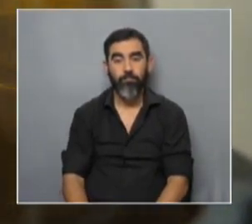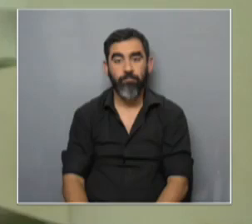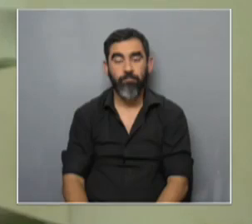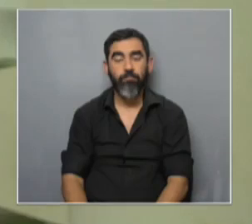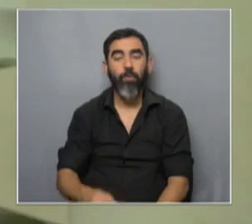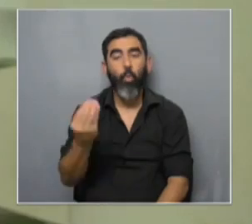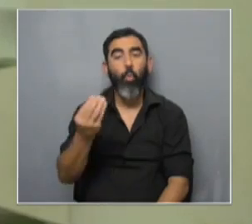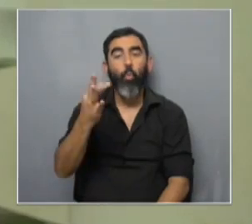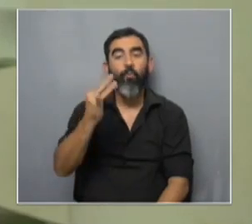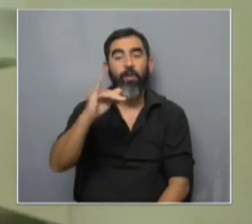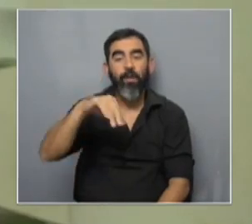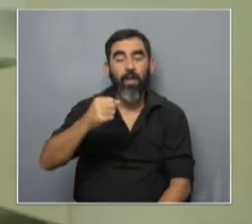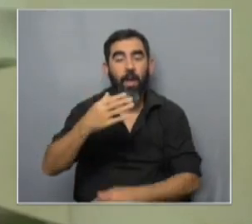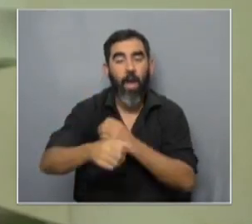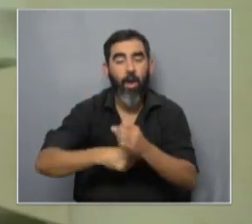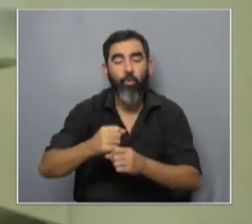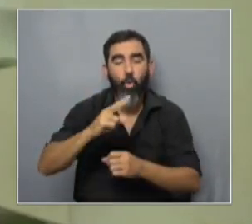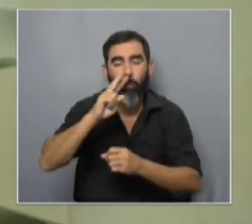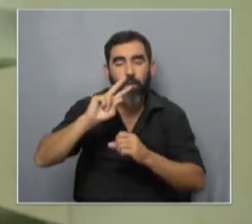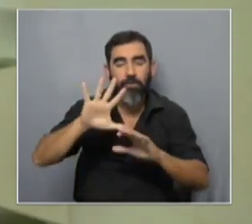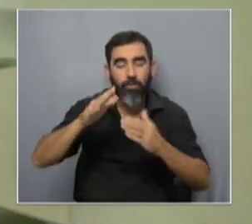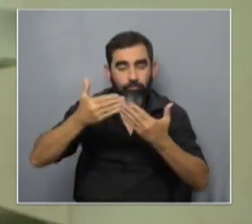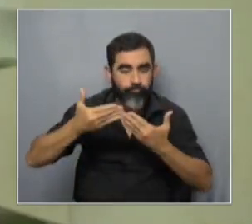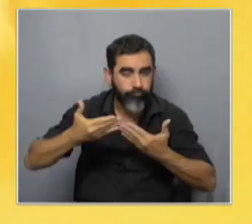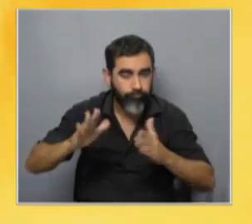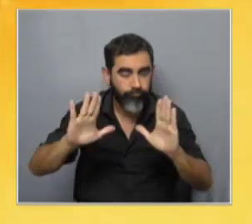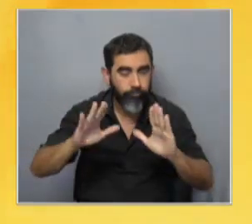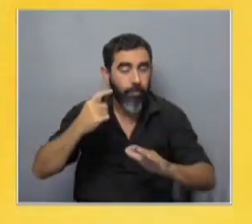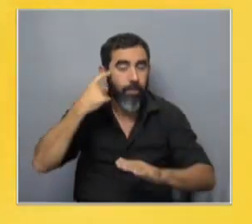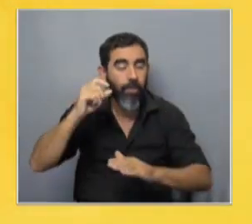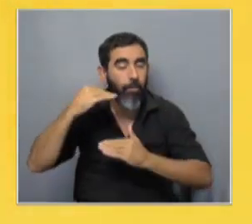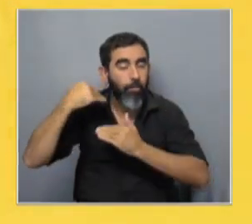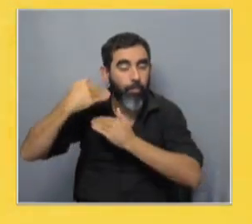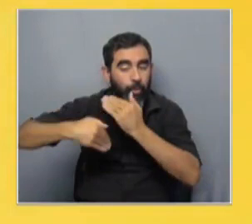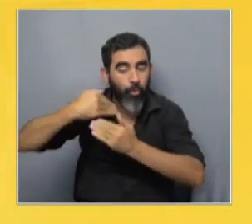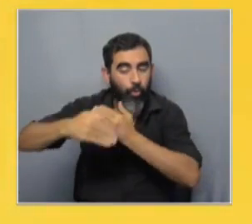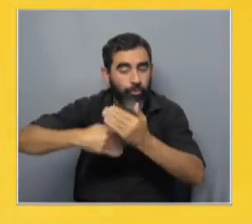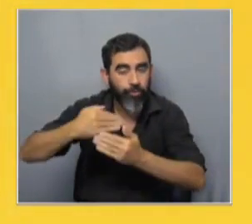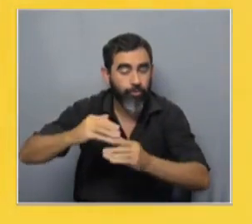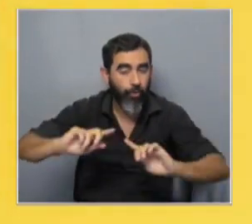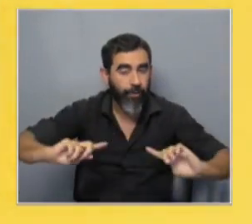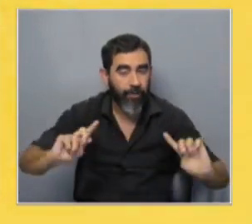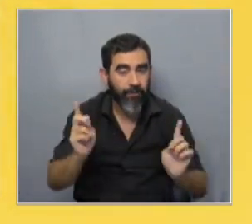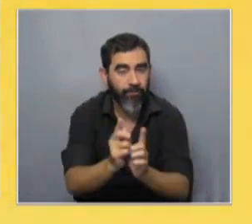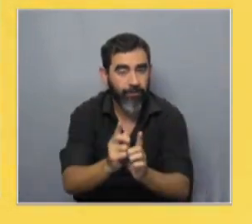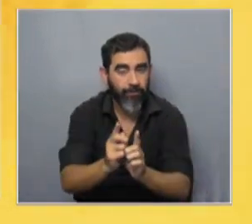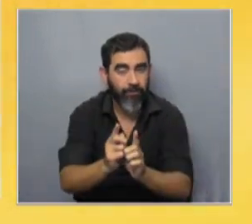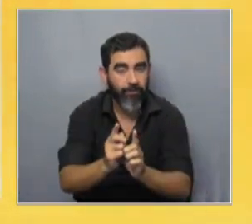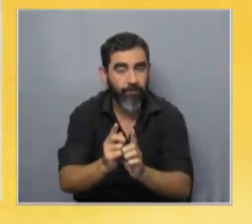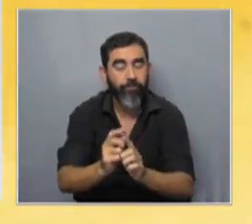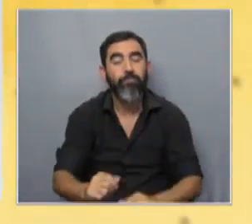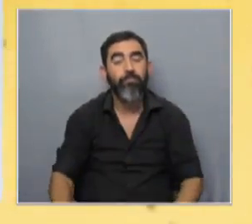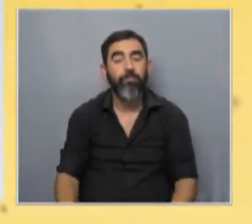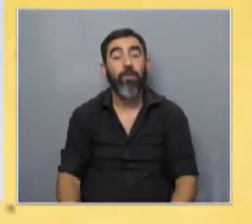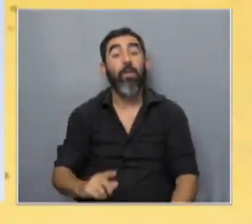Cufina se crea en el 2005 y bueno la idea era hacer algunos procesos de síntesis en un principio de antiparasitarios